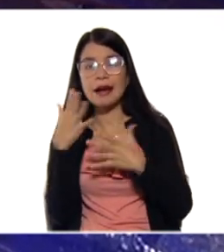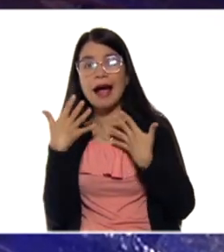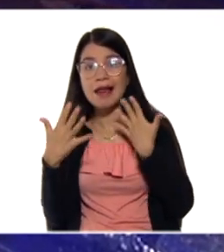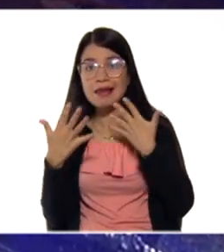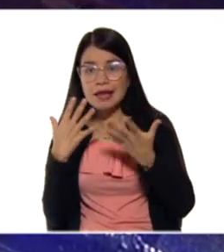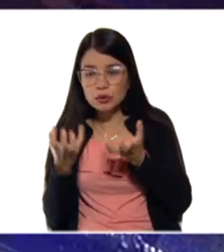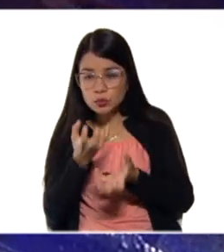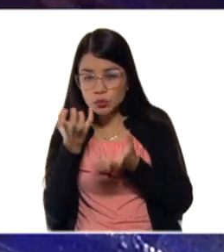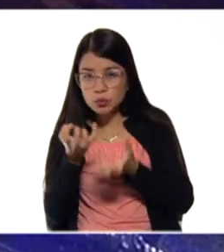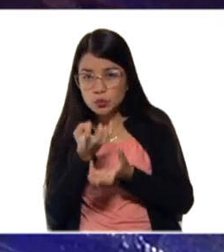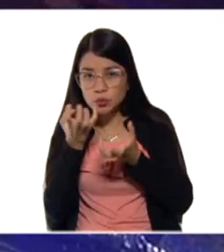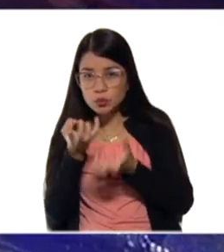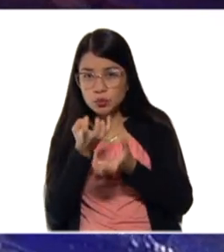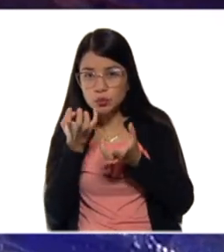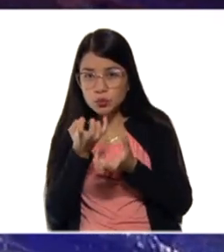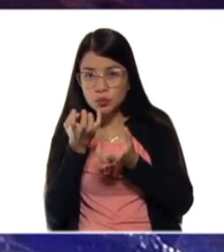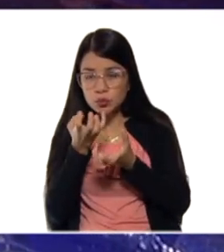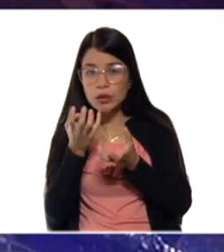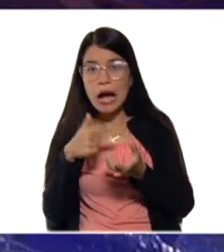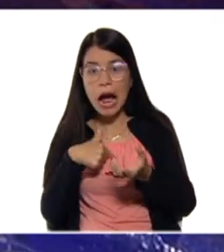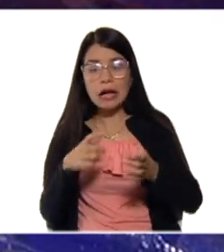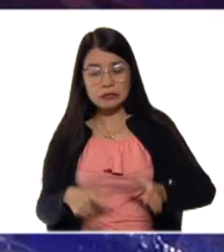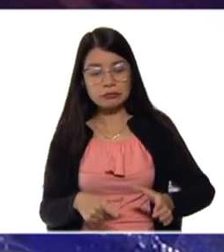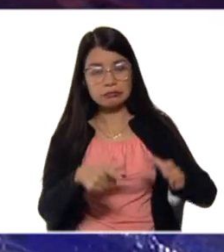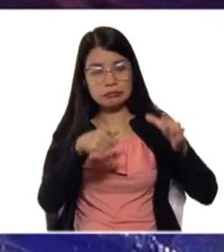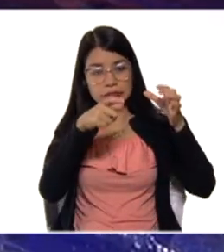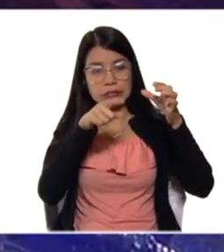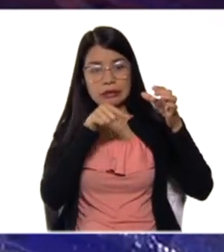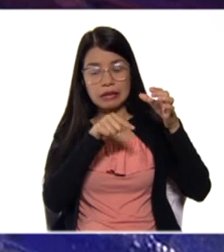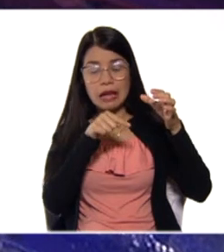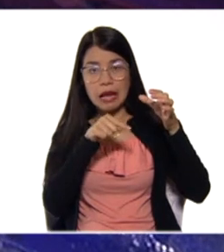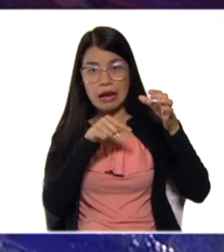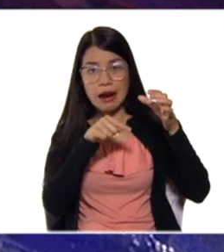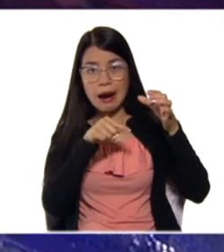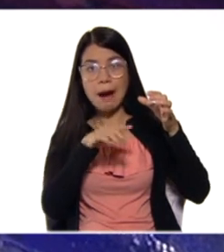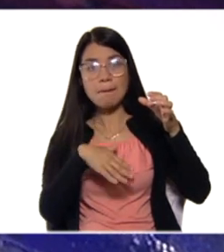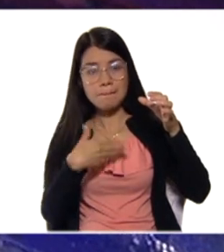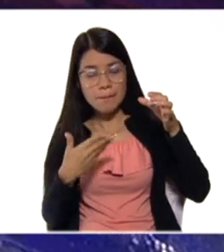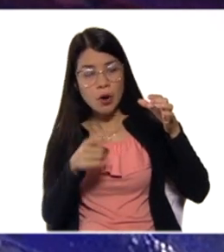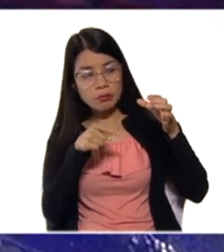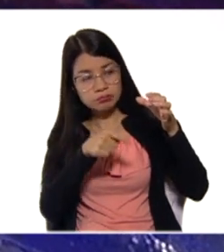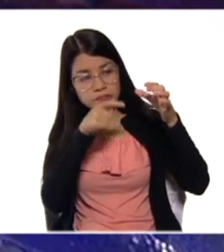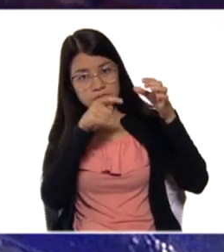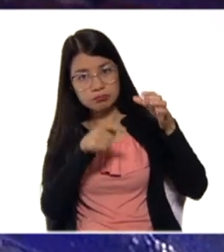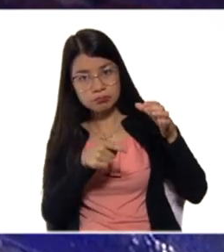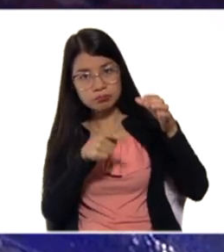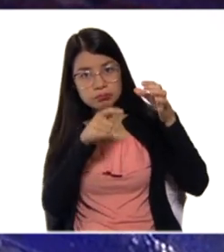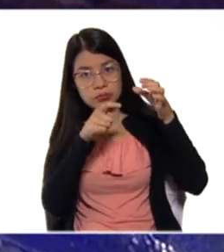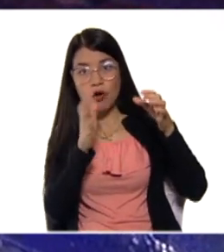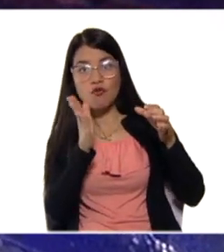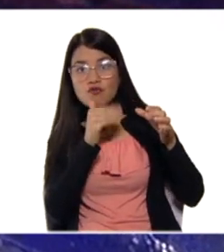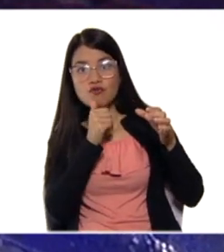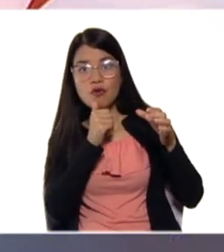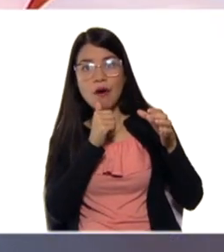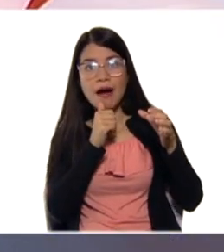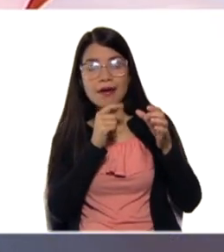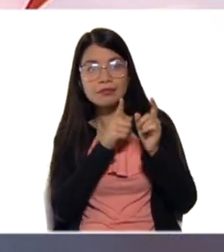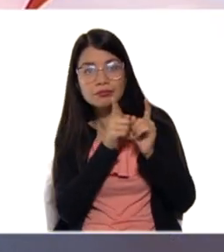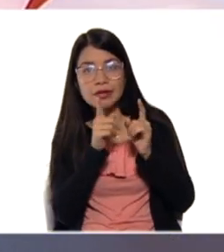No permite ni la entrada ni la salida de energía y por eso se mantiene a esa temperatura.